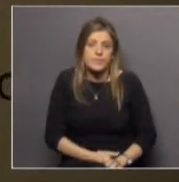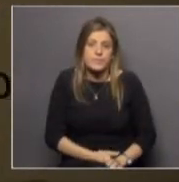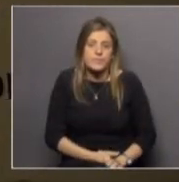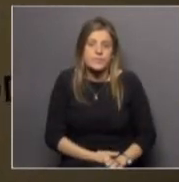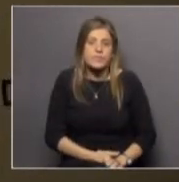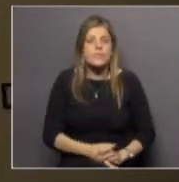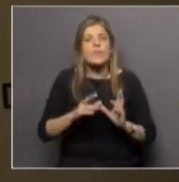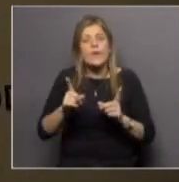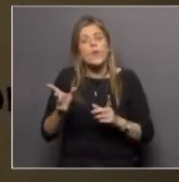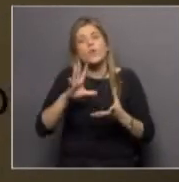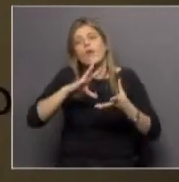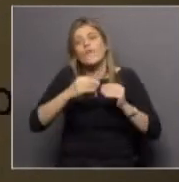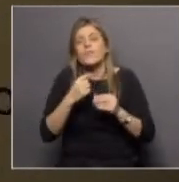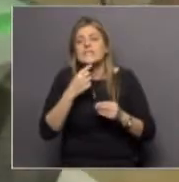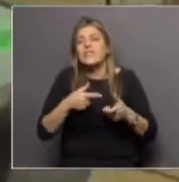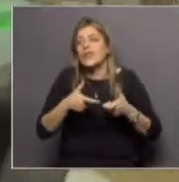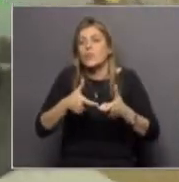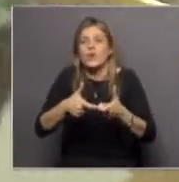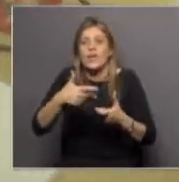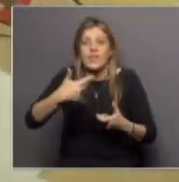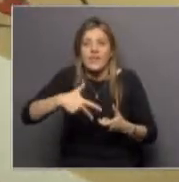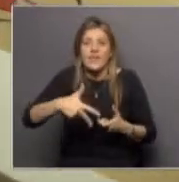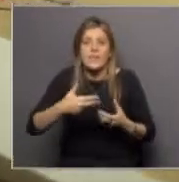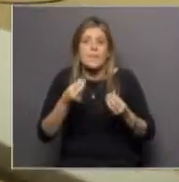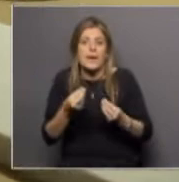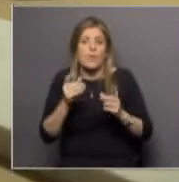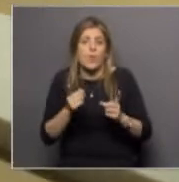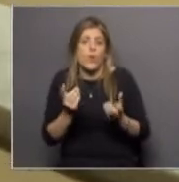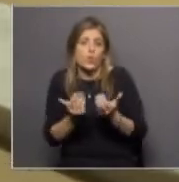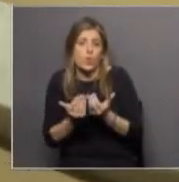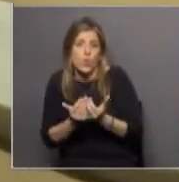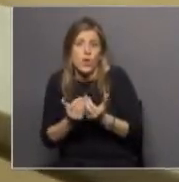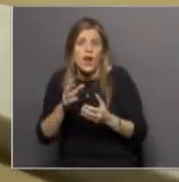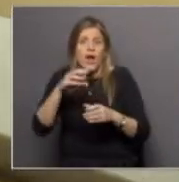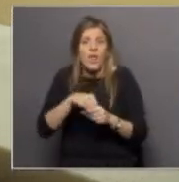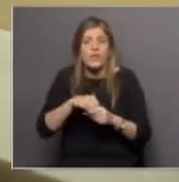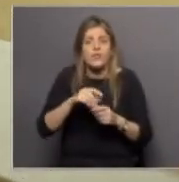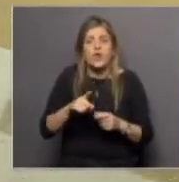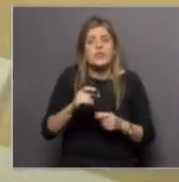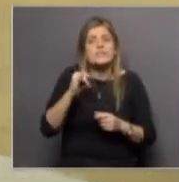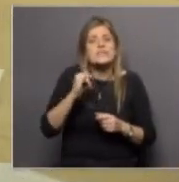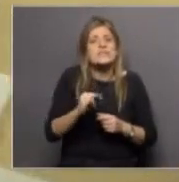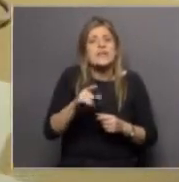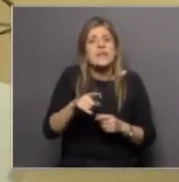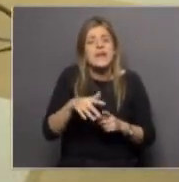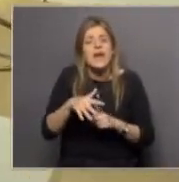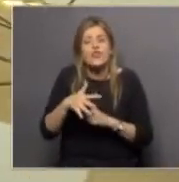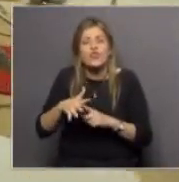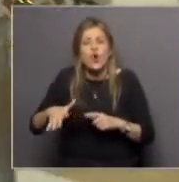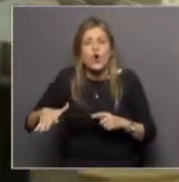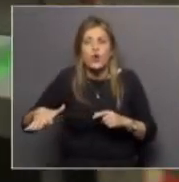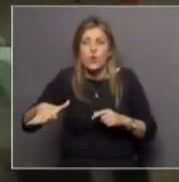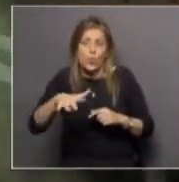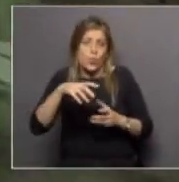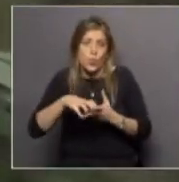y otras aplicaciones como por ejemplo puede ser el estudio de confort eólico es decir saber si el entorno puede